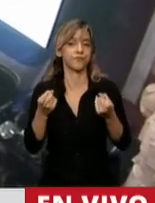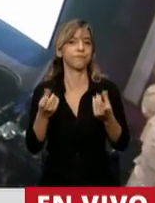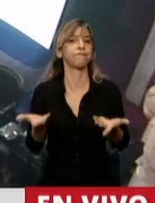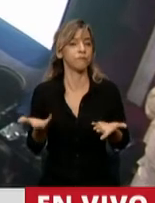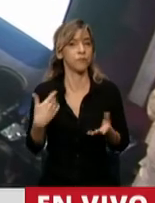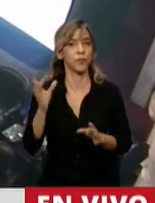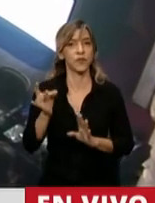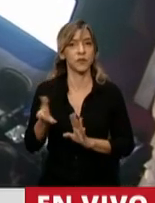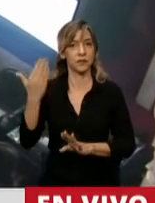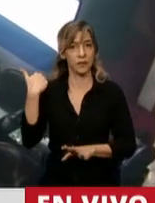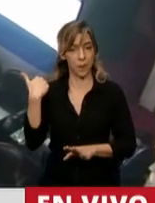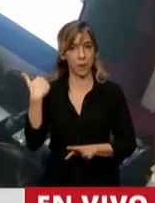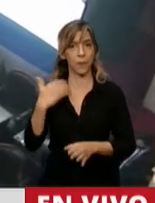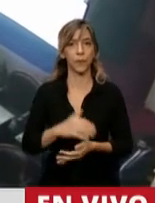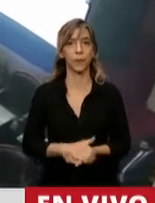en diciembre,